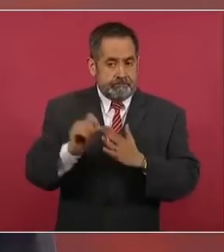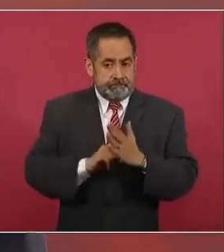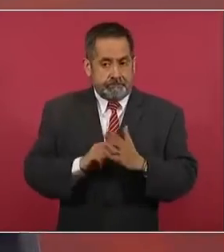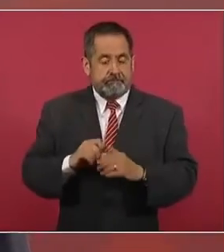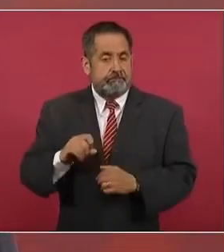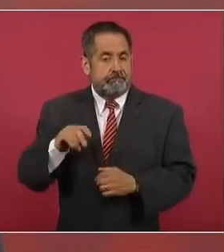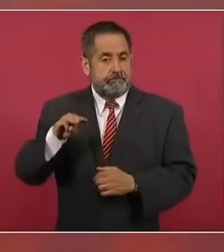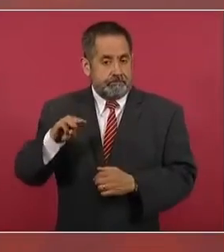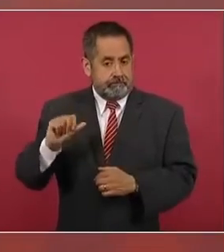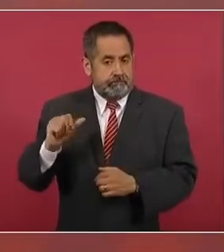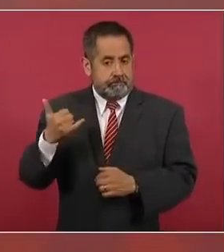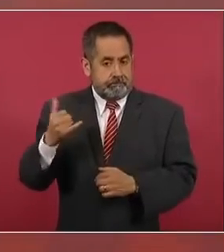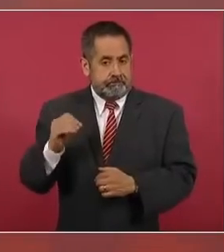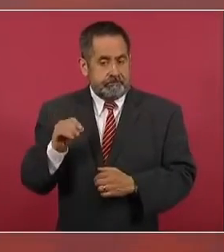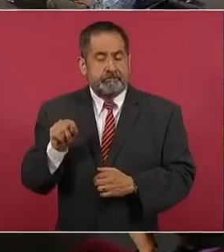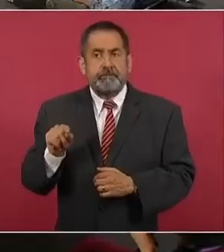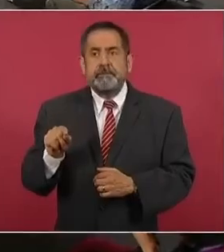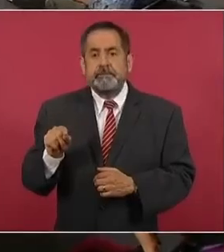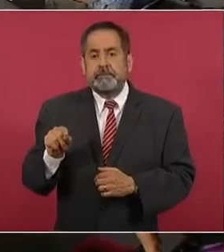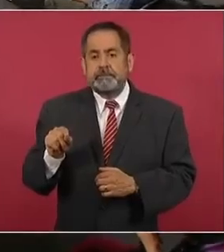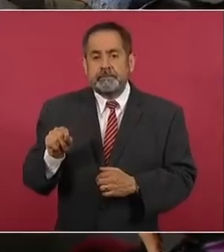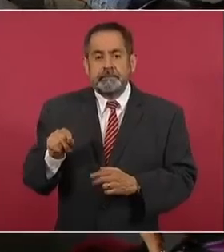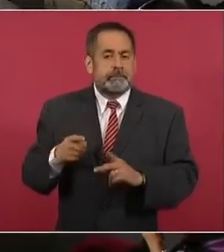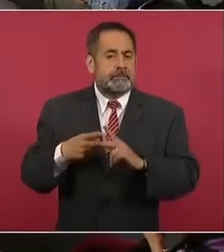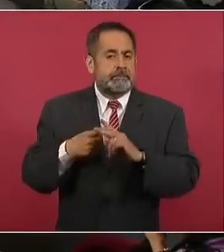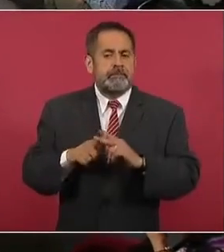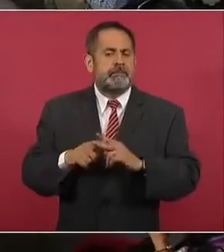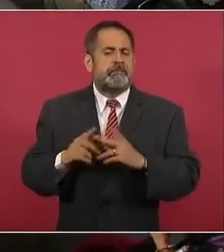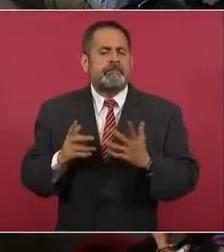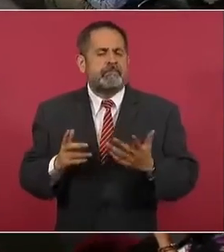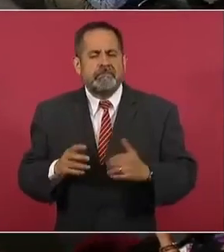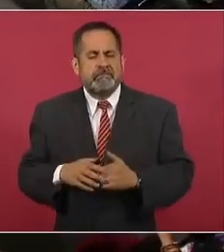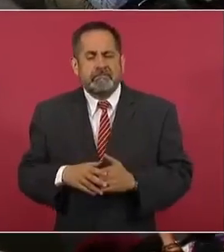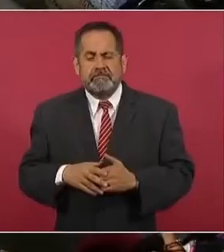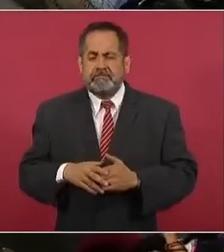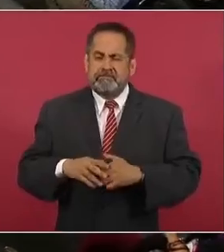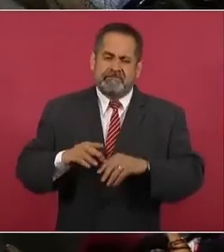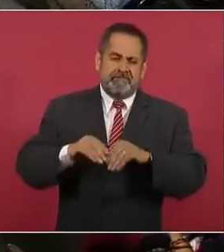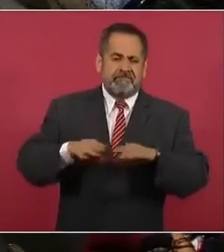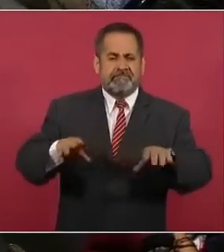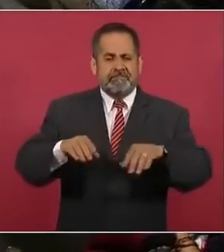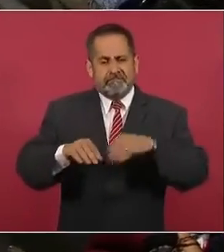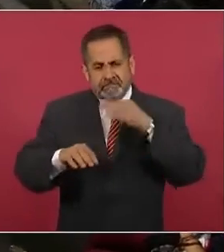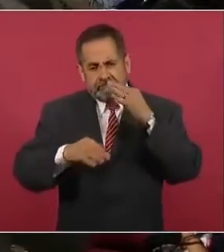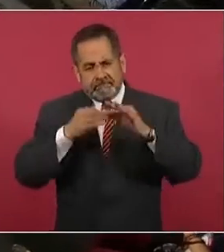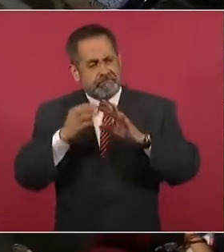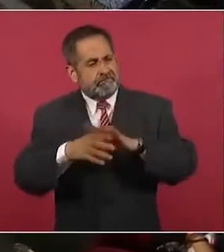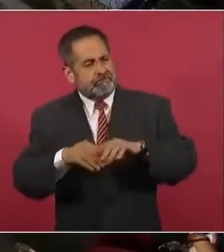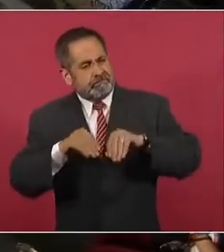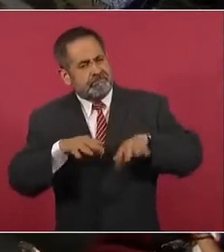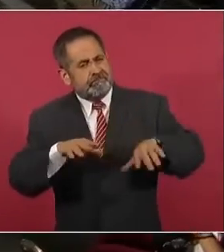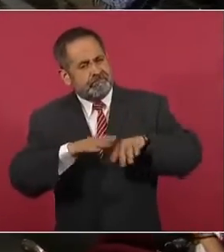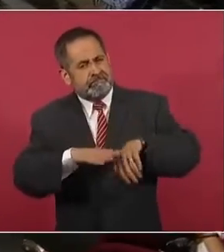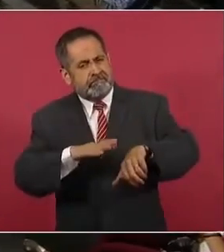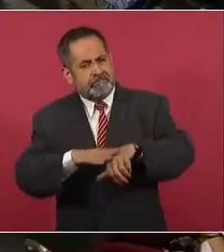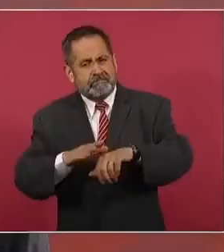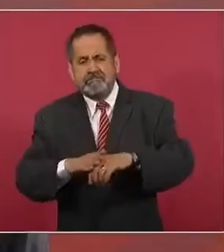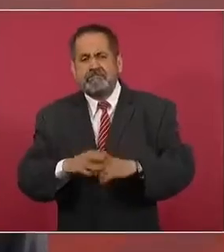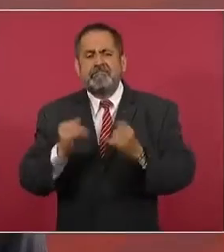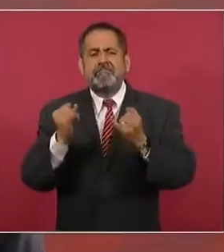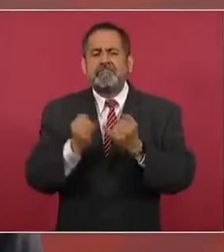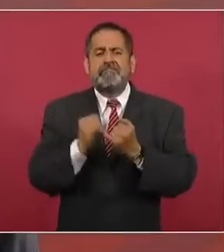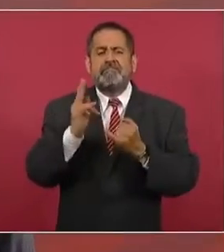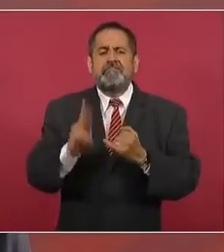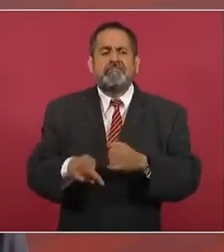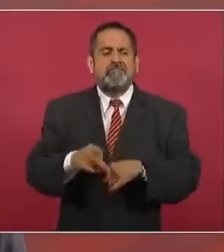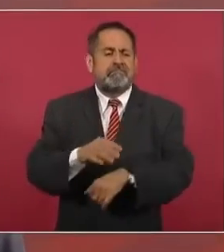a empezar a informar, así como lo hacemos en el caso de